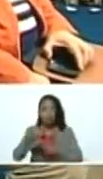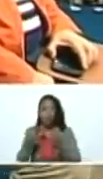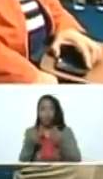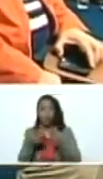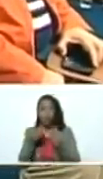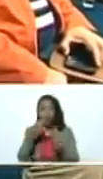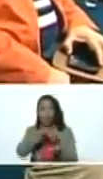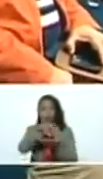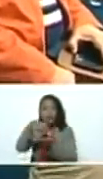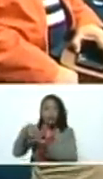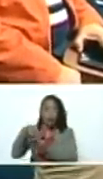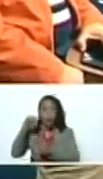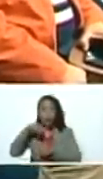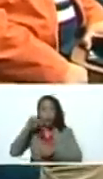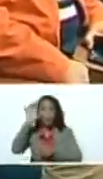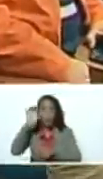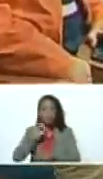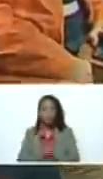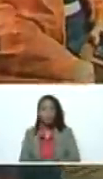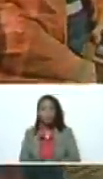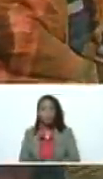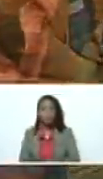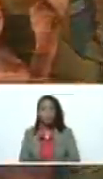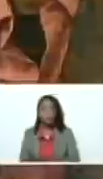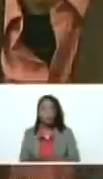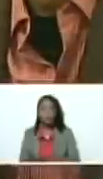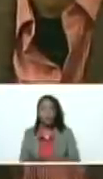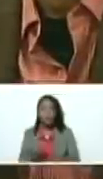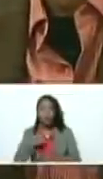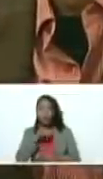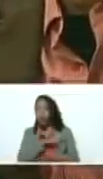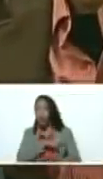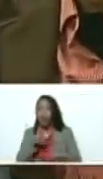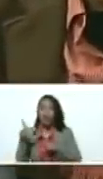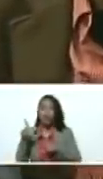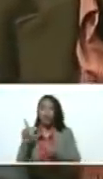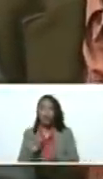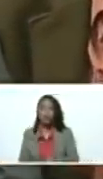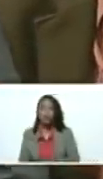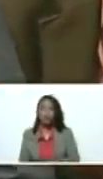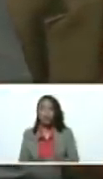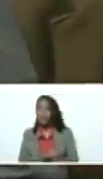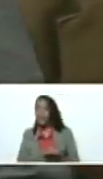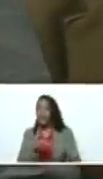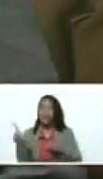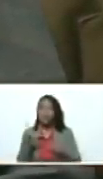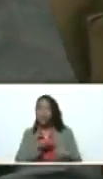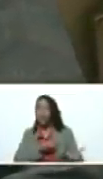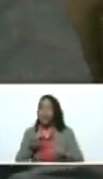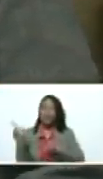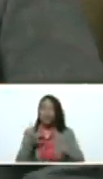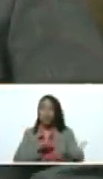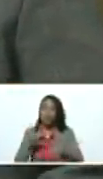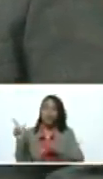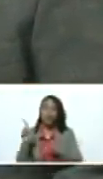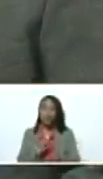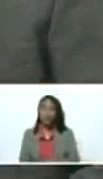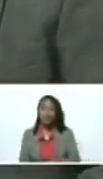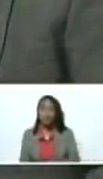los estados del país estamos listos listos listos listos